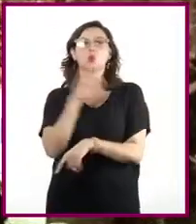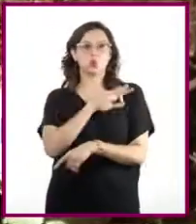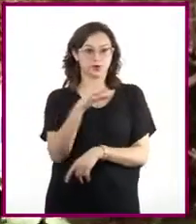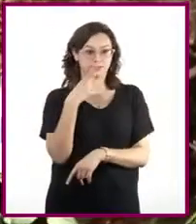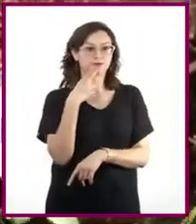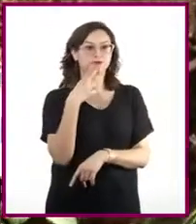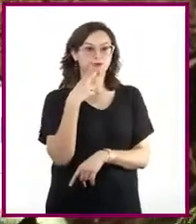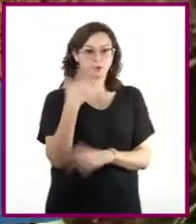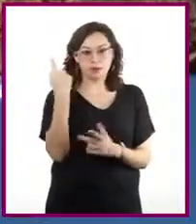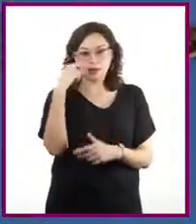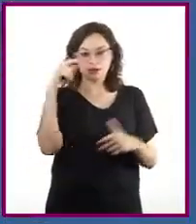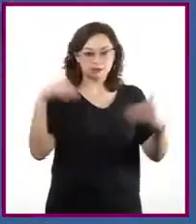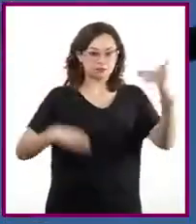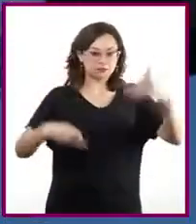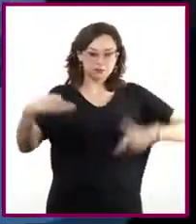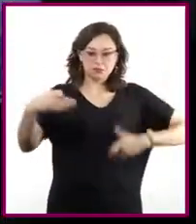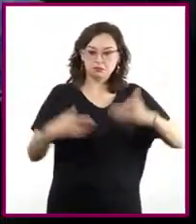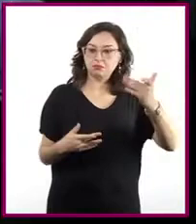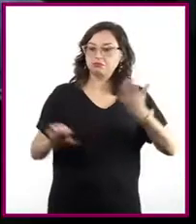para realizar una obra.